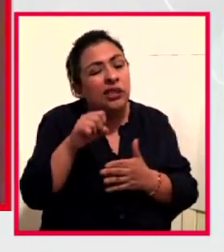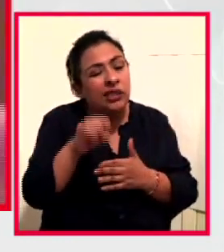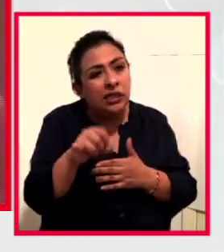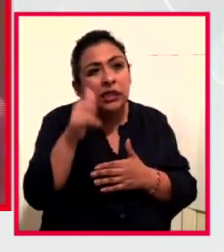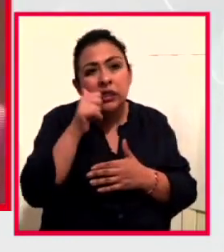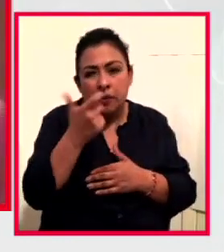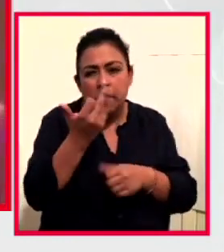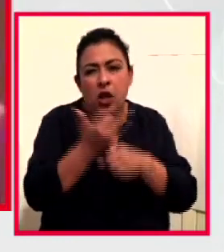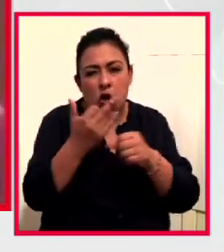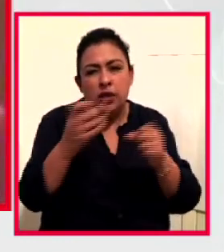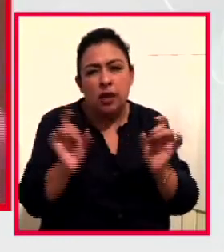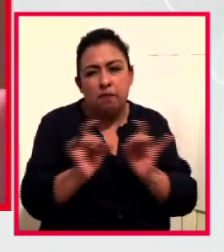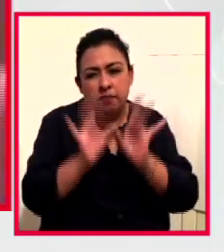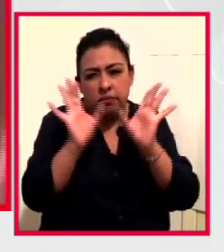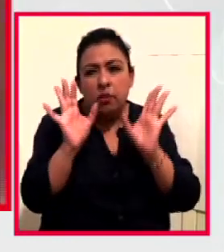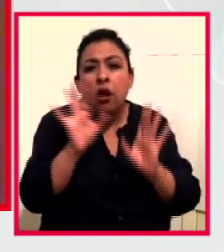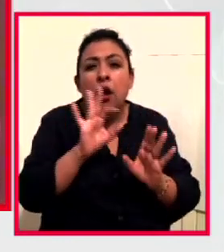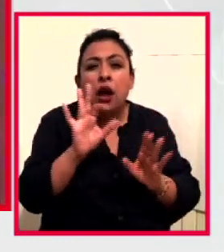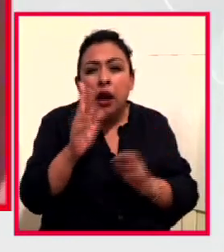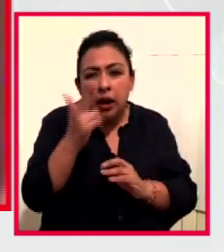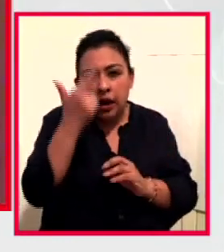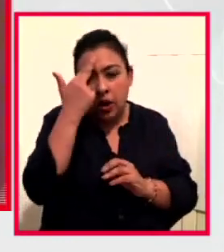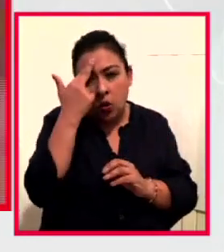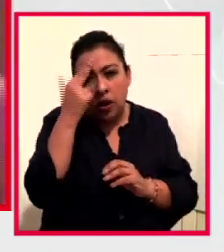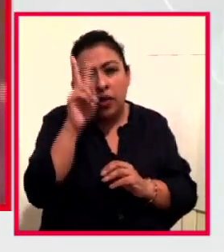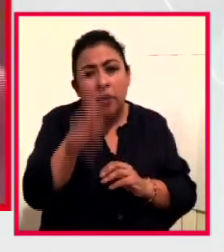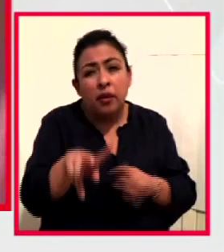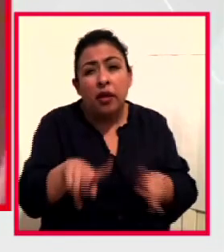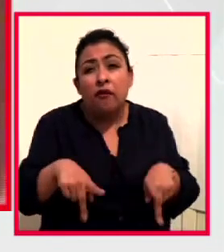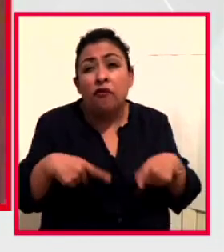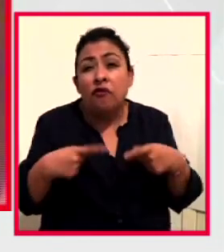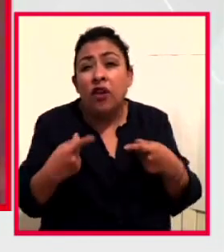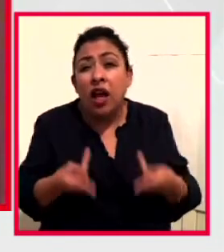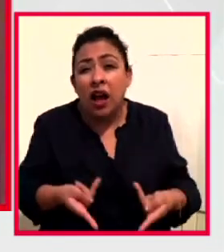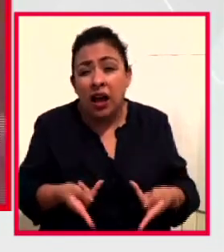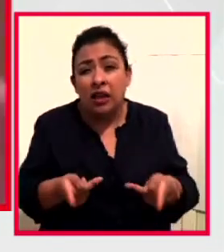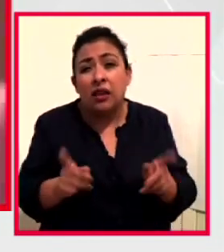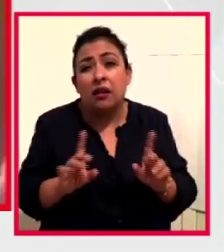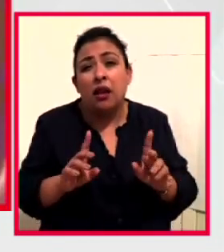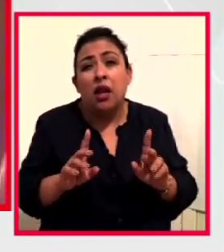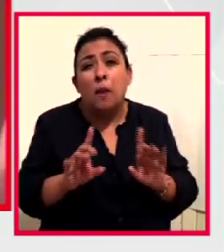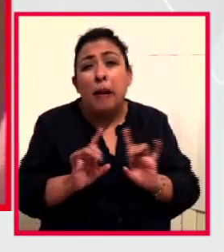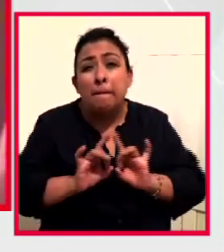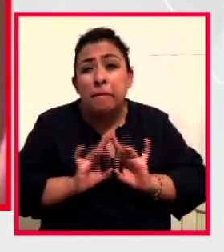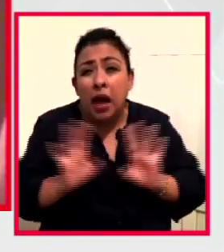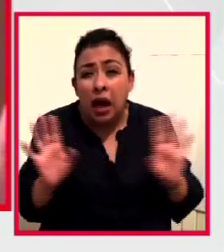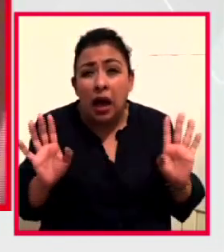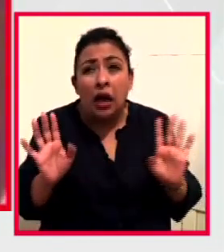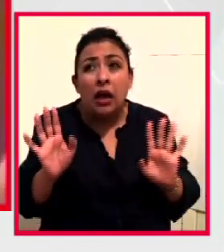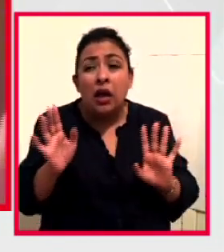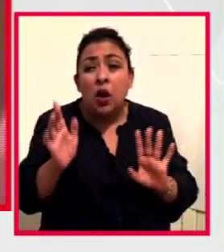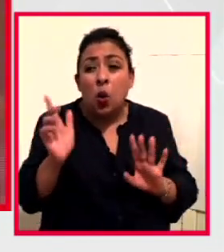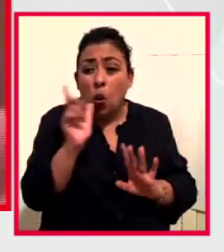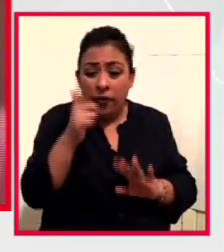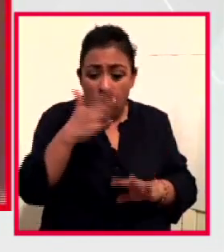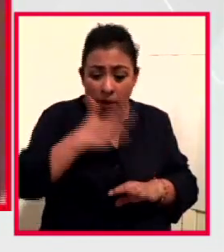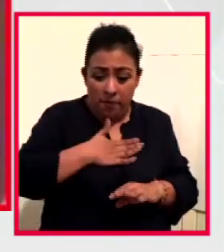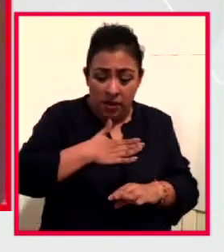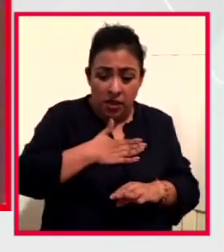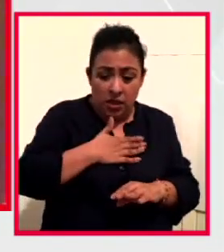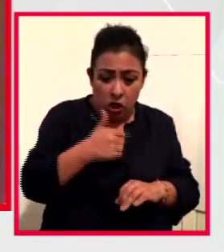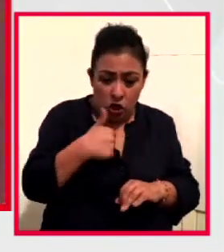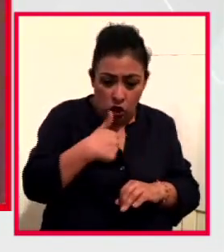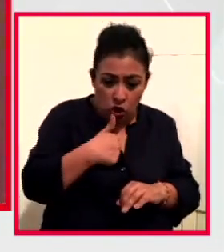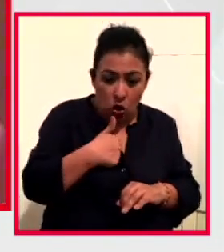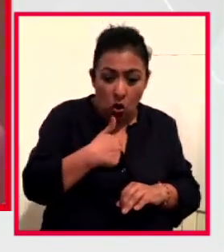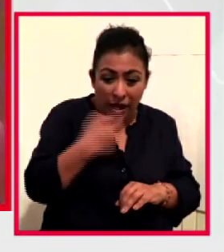situación nos puede recordar esa fragilidad, esa vulnerabilidad, ese no saber cuándo nos va a tocar enfrentar una